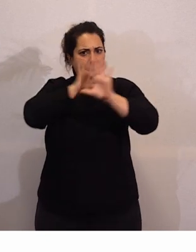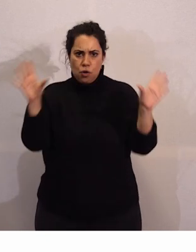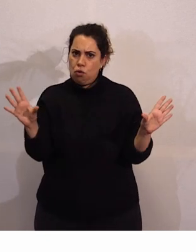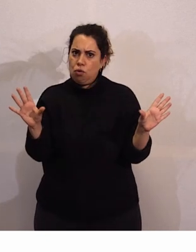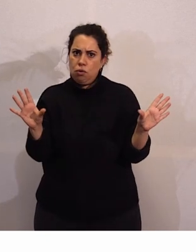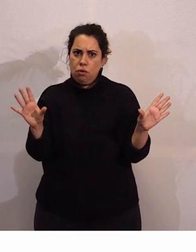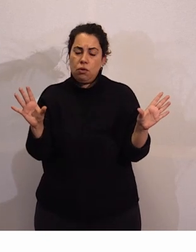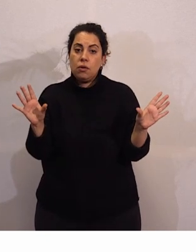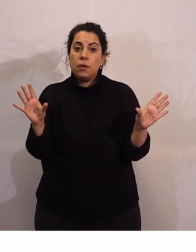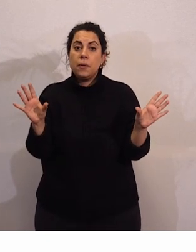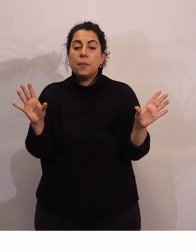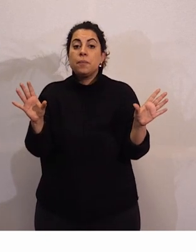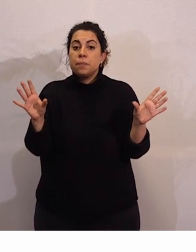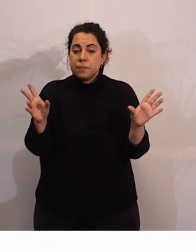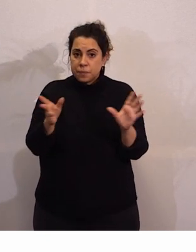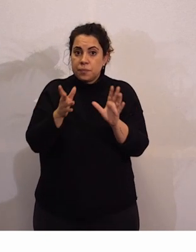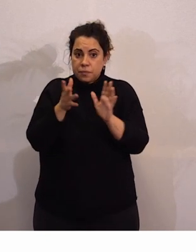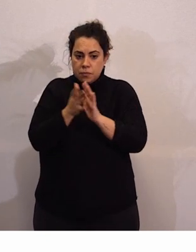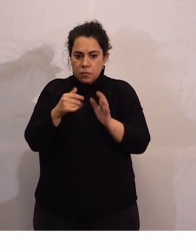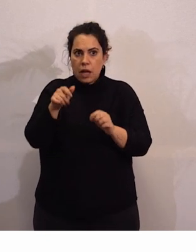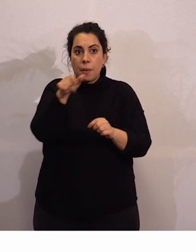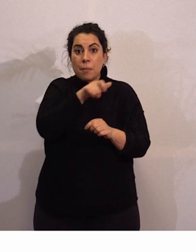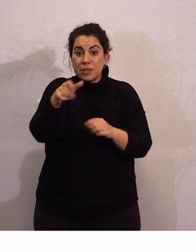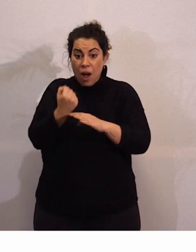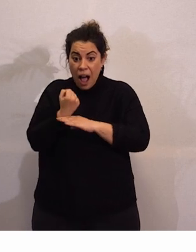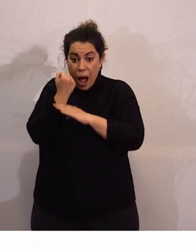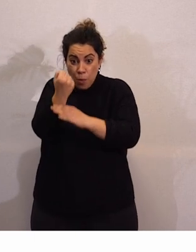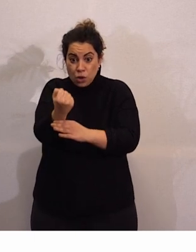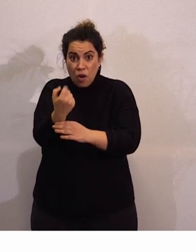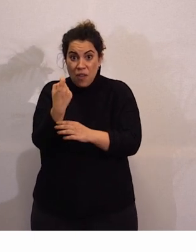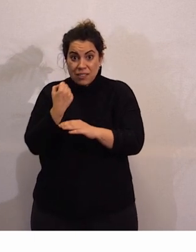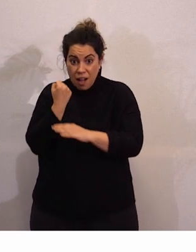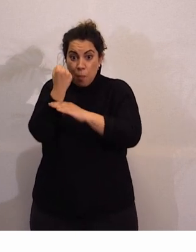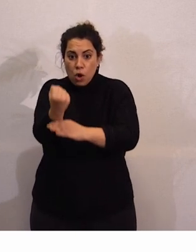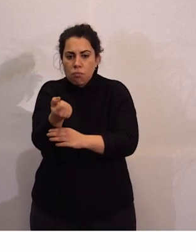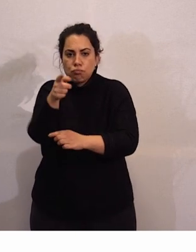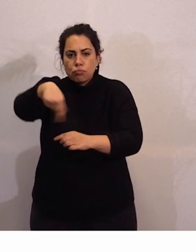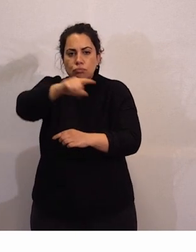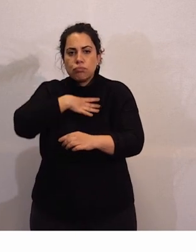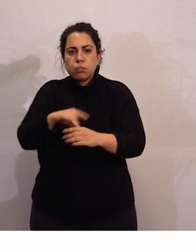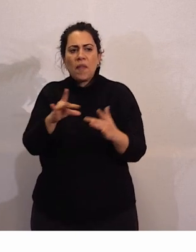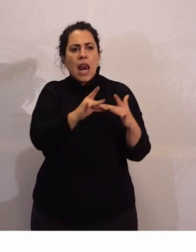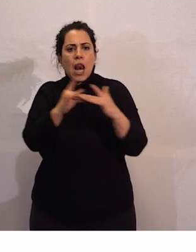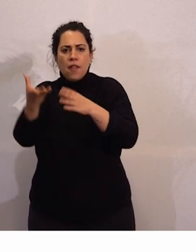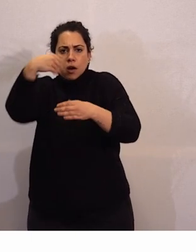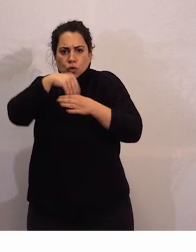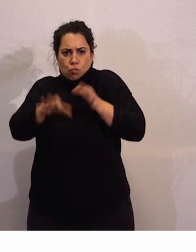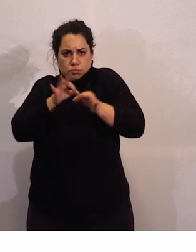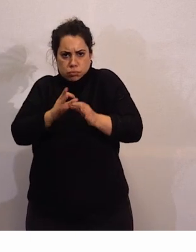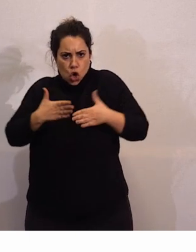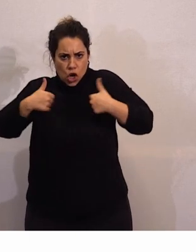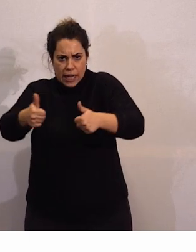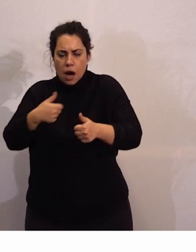las personas con el apoyo necesario puedan estar liderando diferentes órganos de toma de